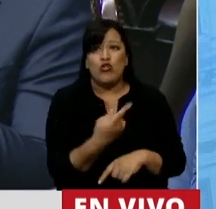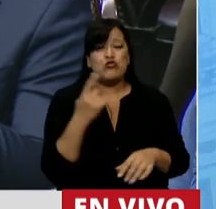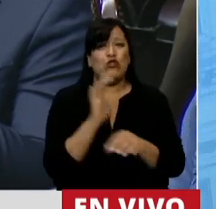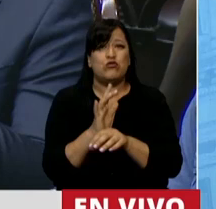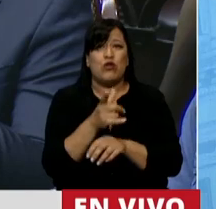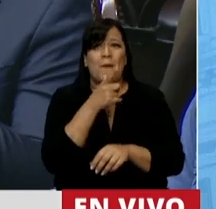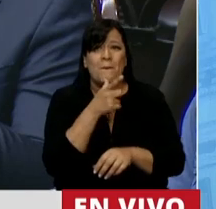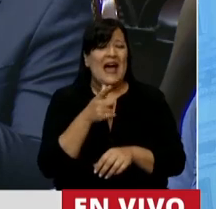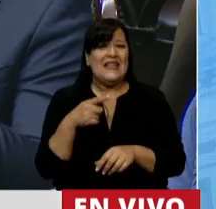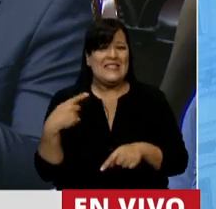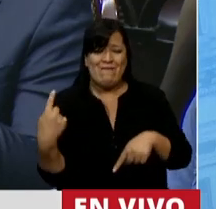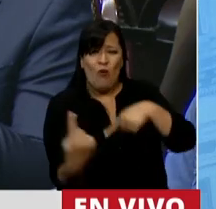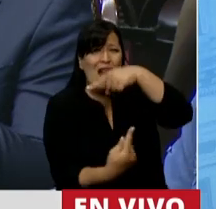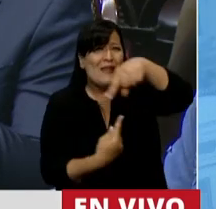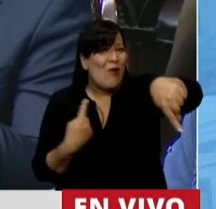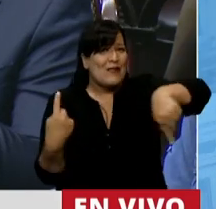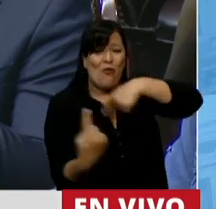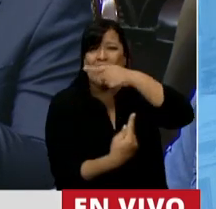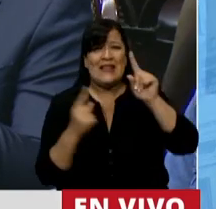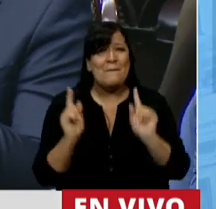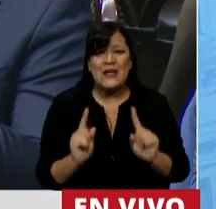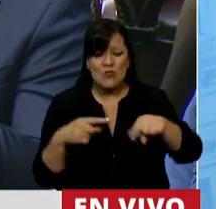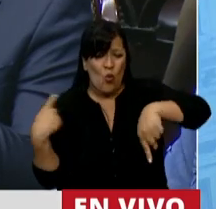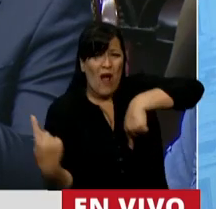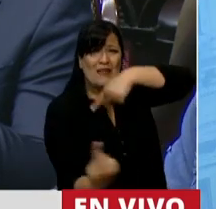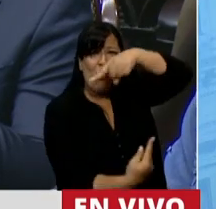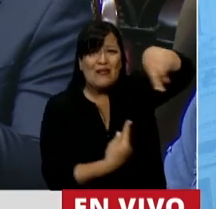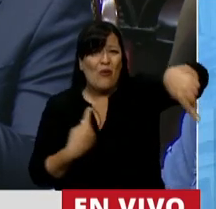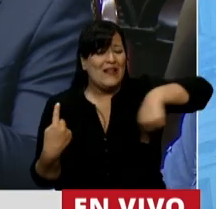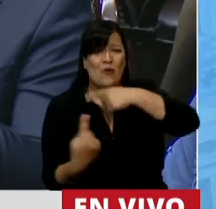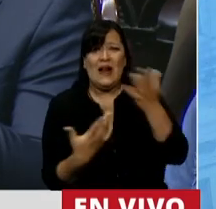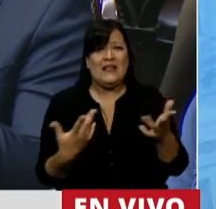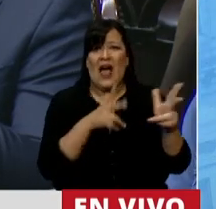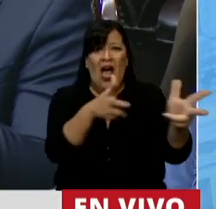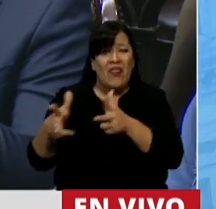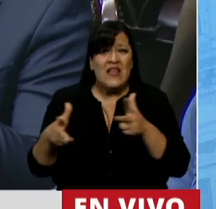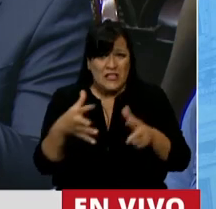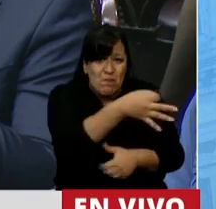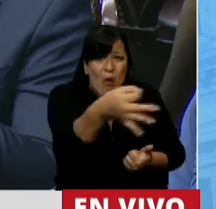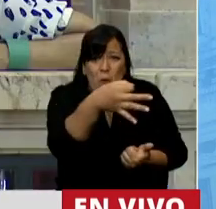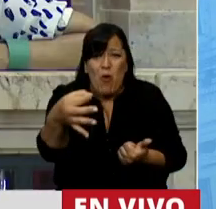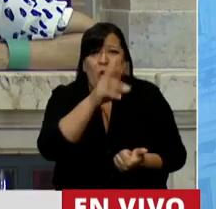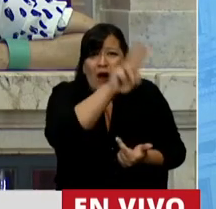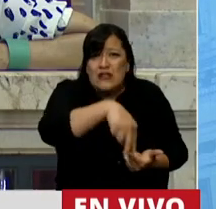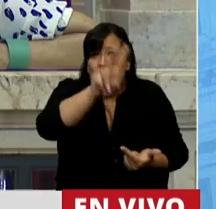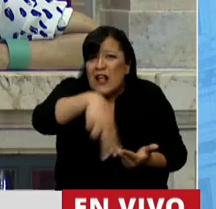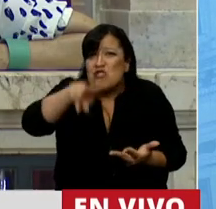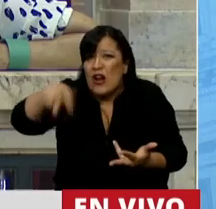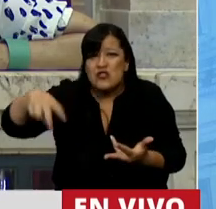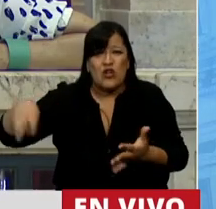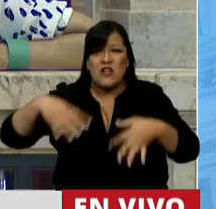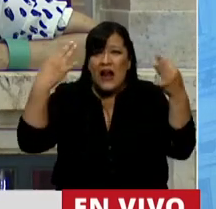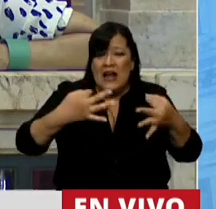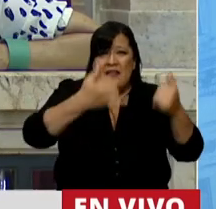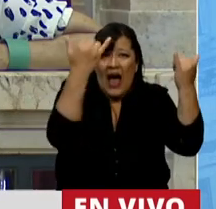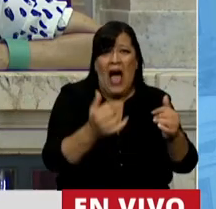el perro que nos queremos morder la cola, dando vuelta, dando vuelta, y todo lo que se dice es absolutamente cierto. ¿Cómo negar una realidad? ¿Cómo